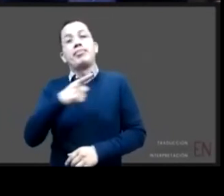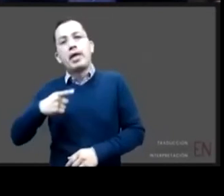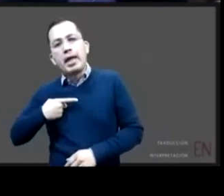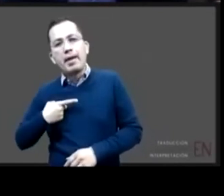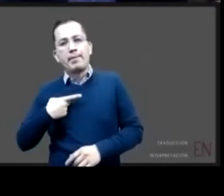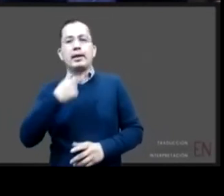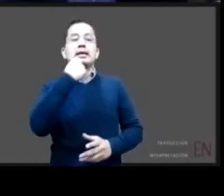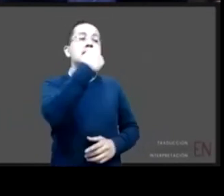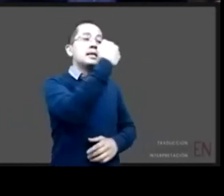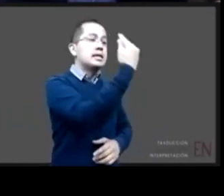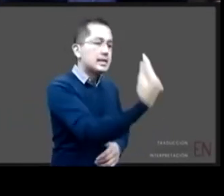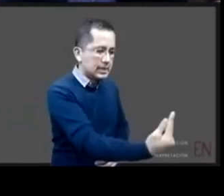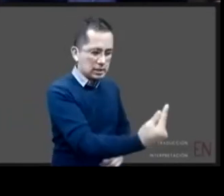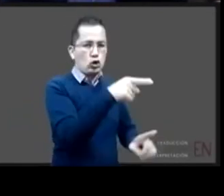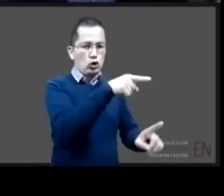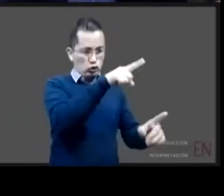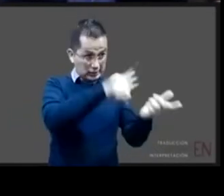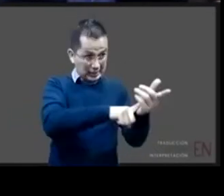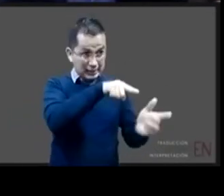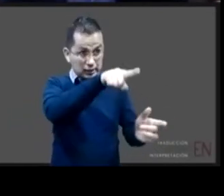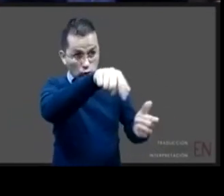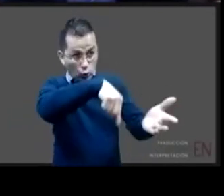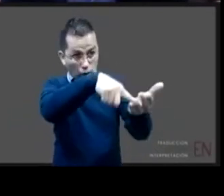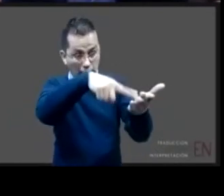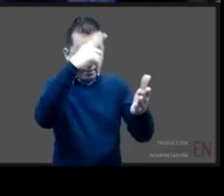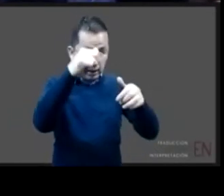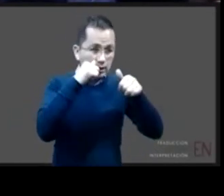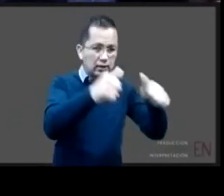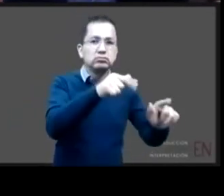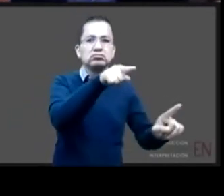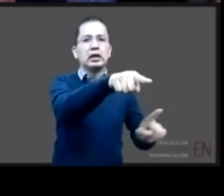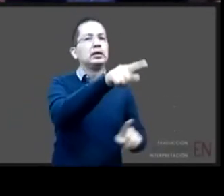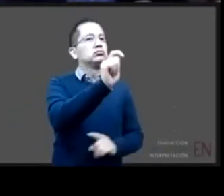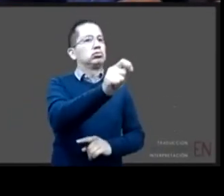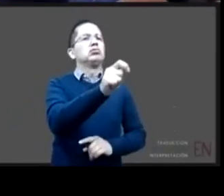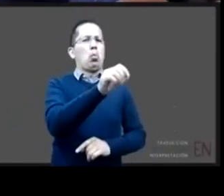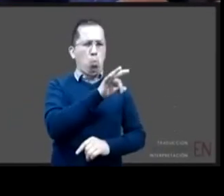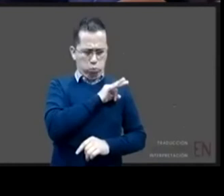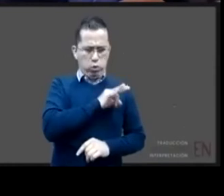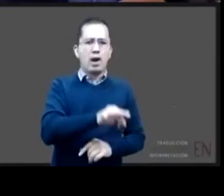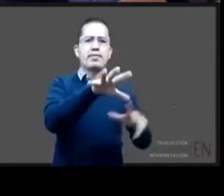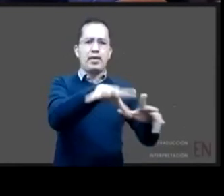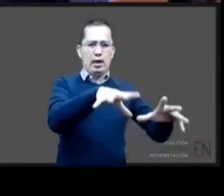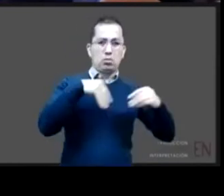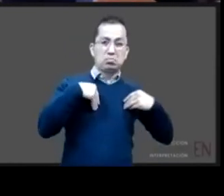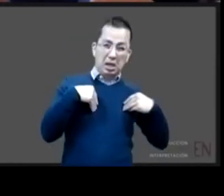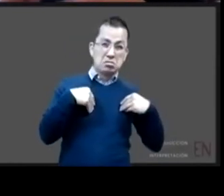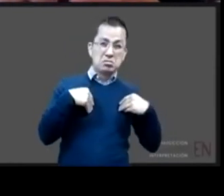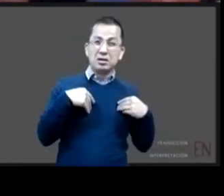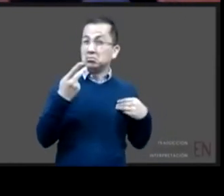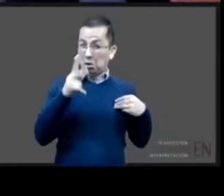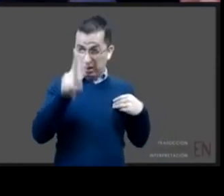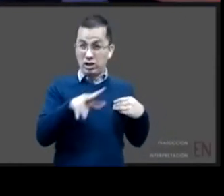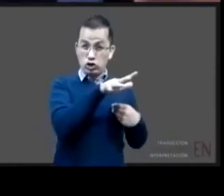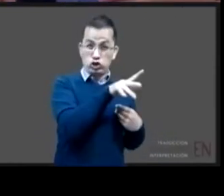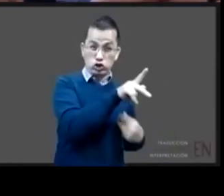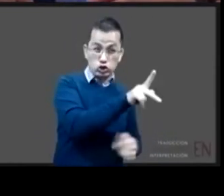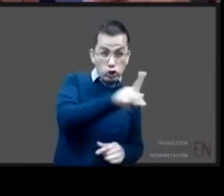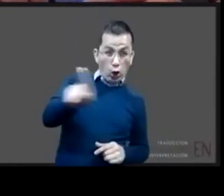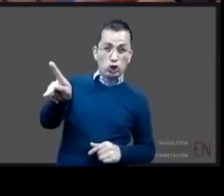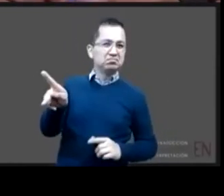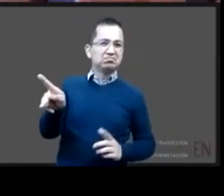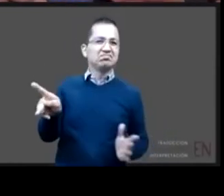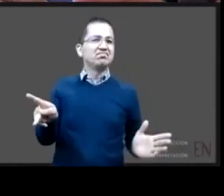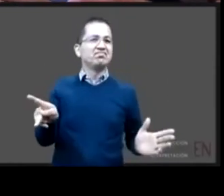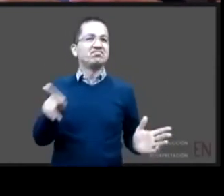y niñas que están en centros de asistencia social están en condiciones de ser adoptados la verdad es que no por muchas razones la